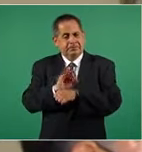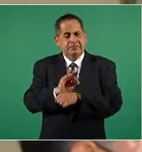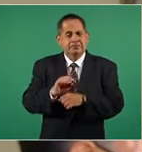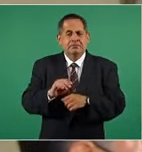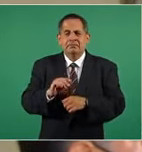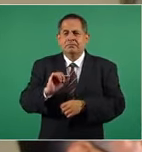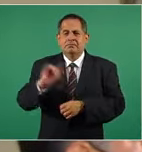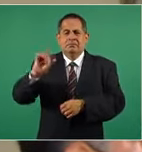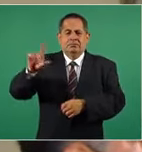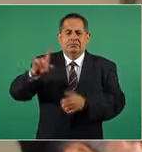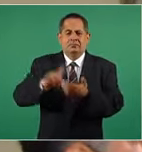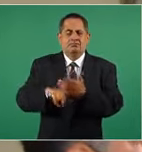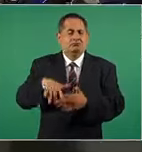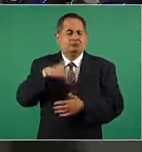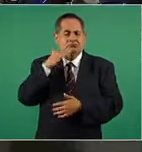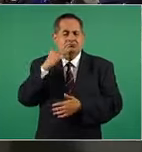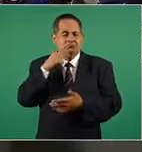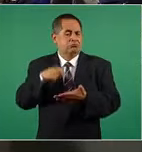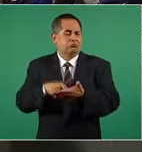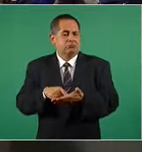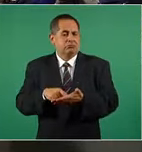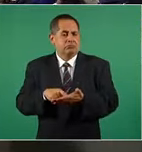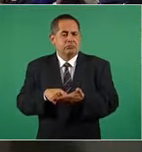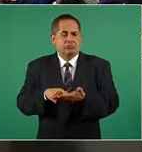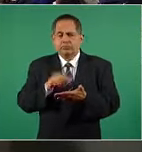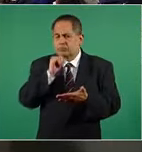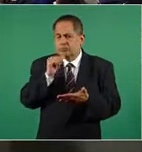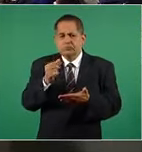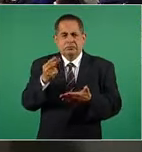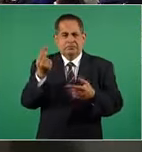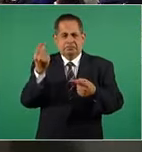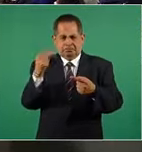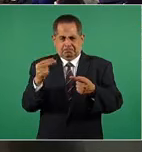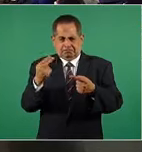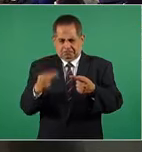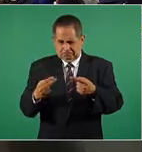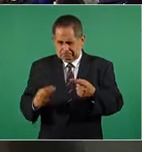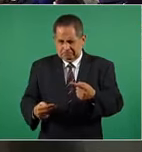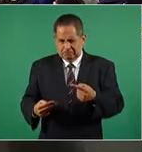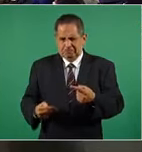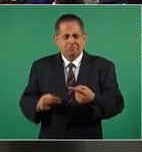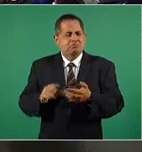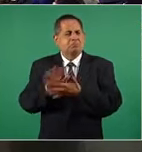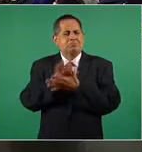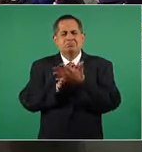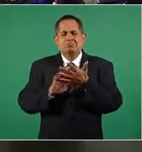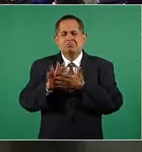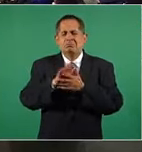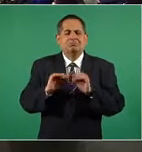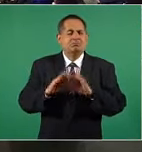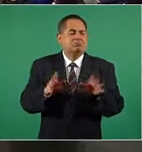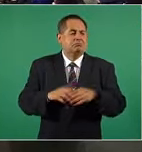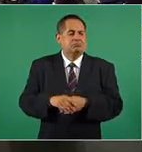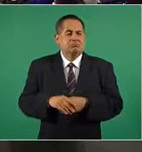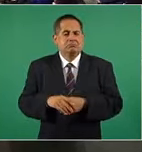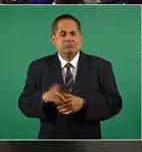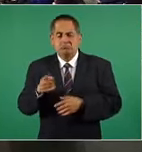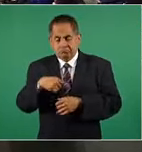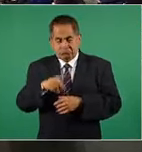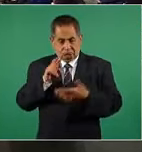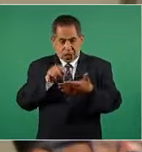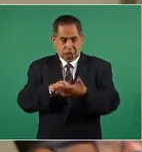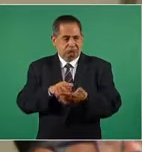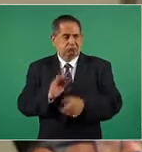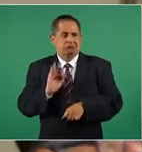boleta, corruptos, pero no decía nombres, fue muy ambigua, fue a favor de la gente que robó, que saqueó al